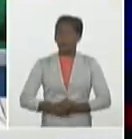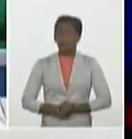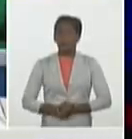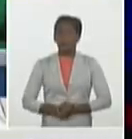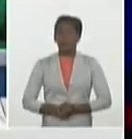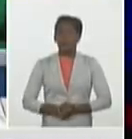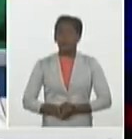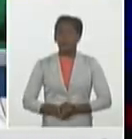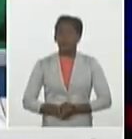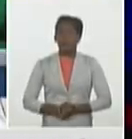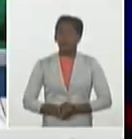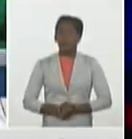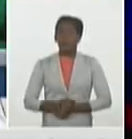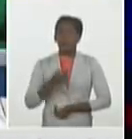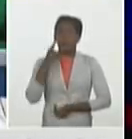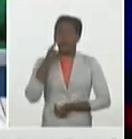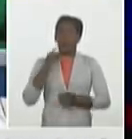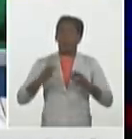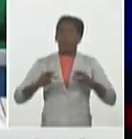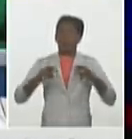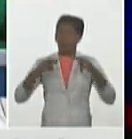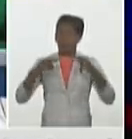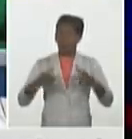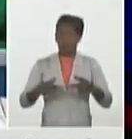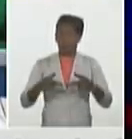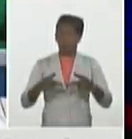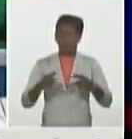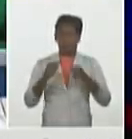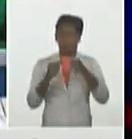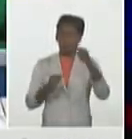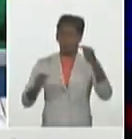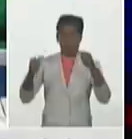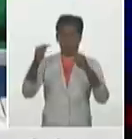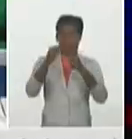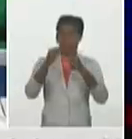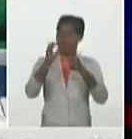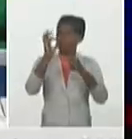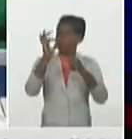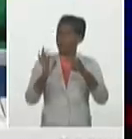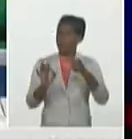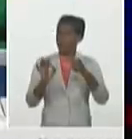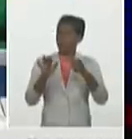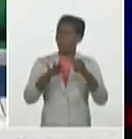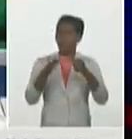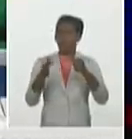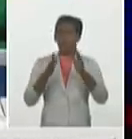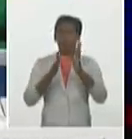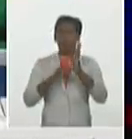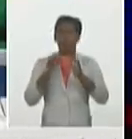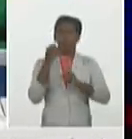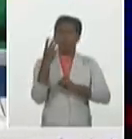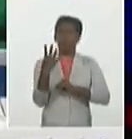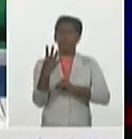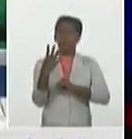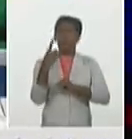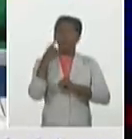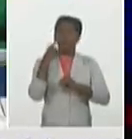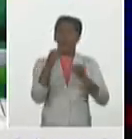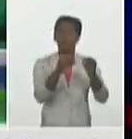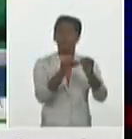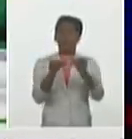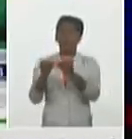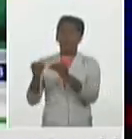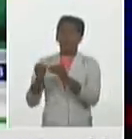predominó nuevamente como ha sido siempre desde hace más de cuatro meses la transmisión autóctona en